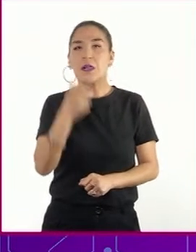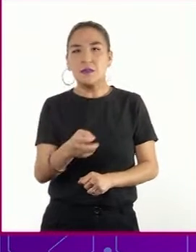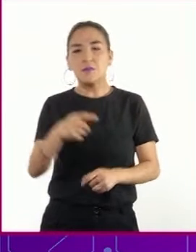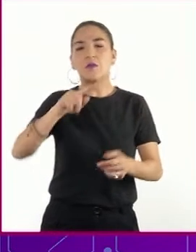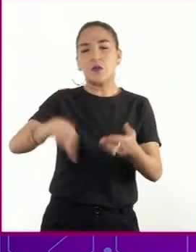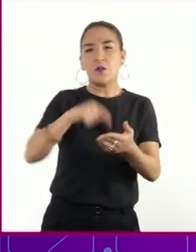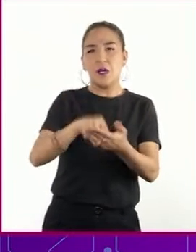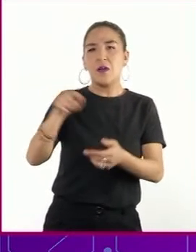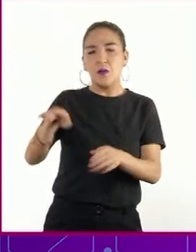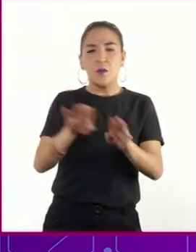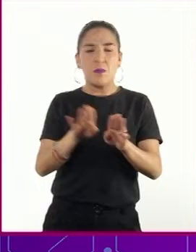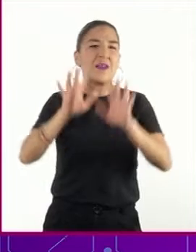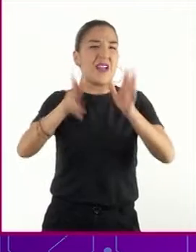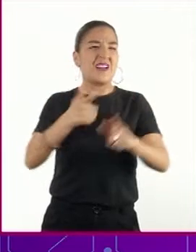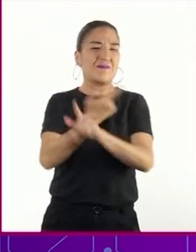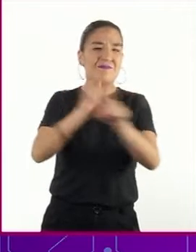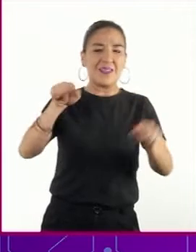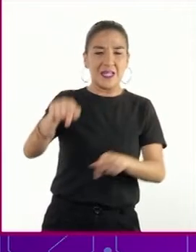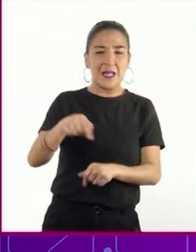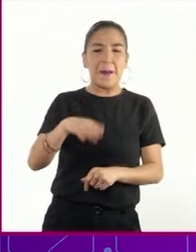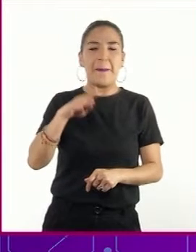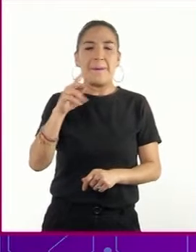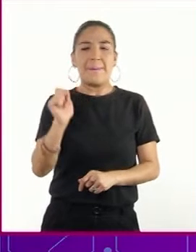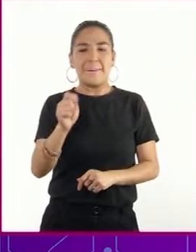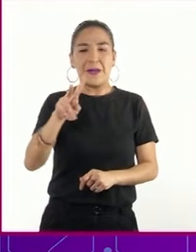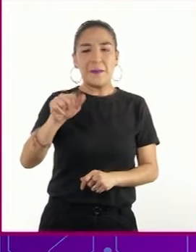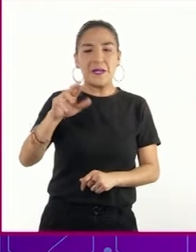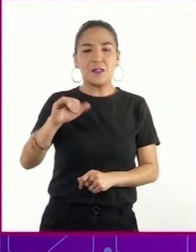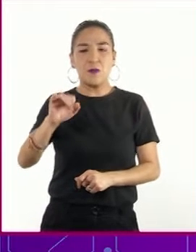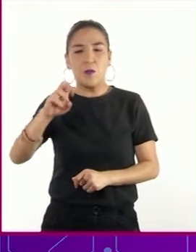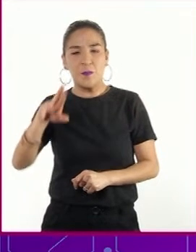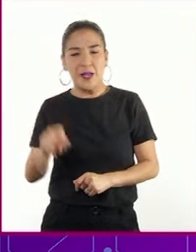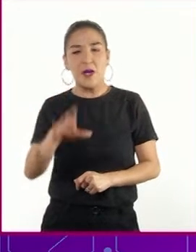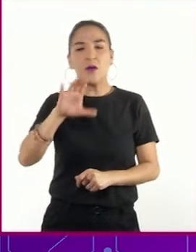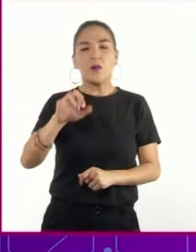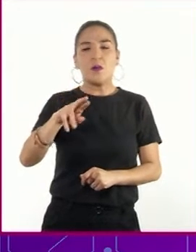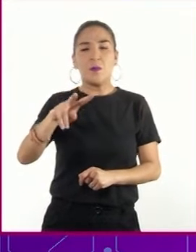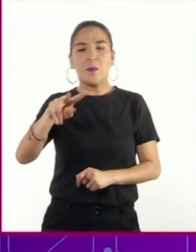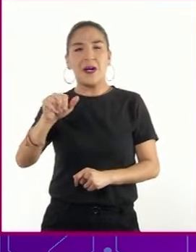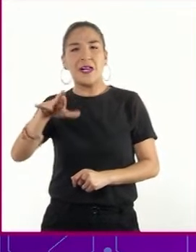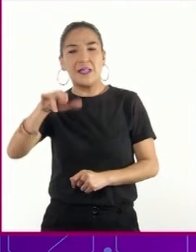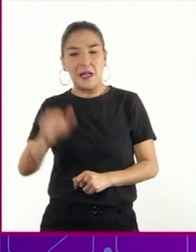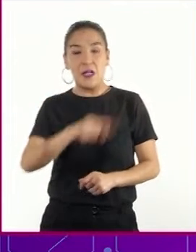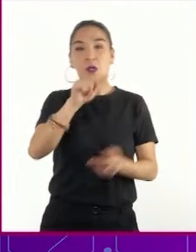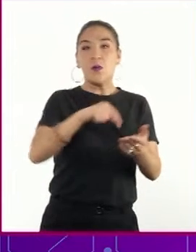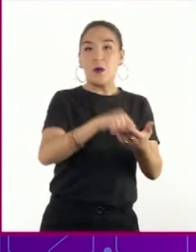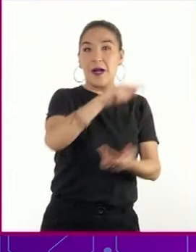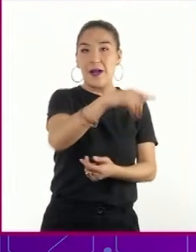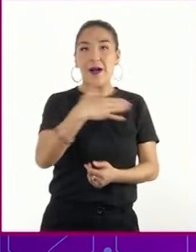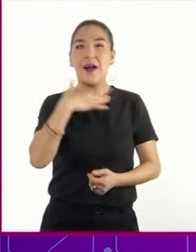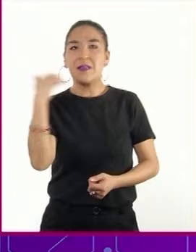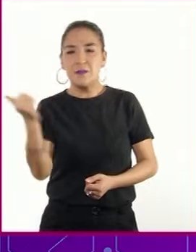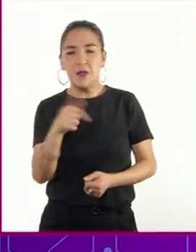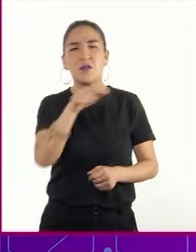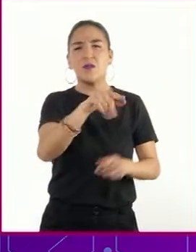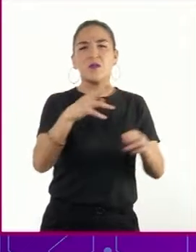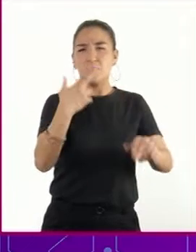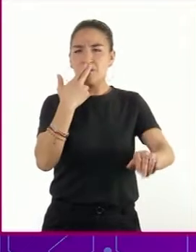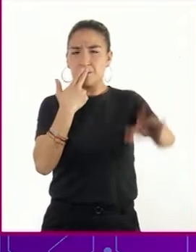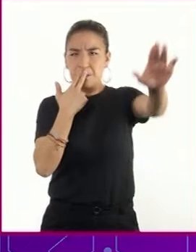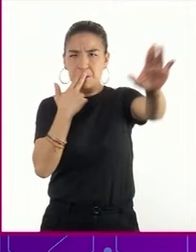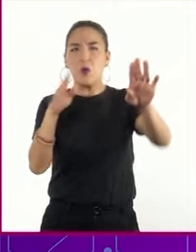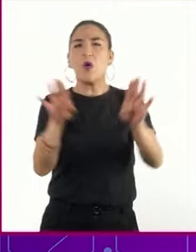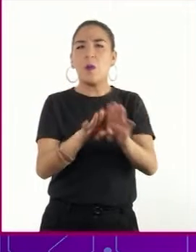Varsovia y Cracovia en Polonia, y Burapest en Hungría. En Alemania, el régimen nazi intentó